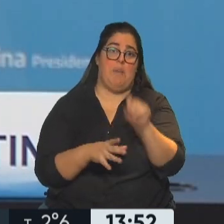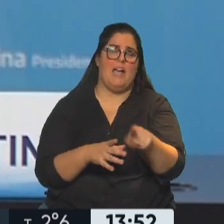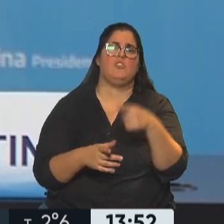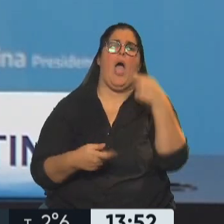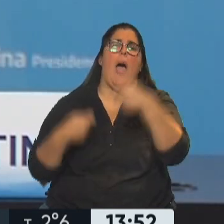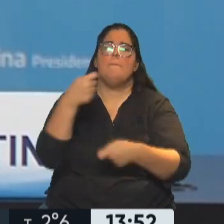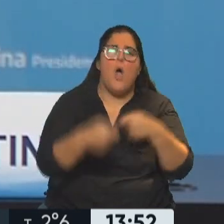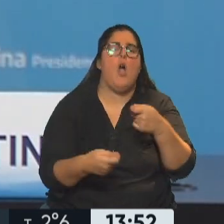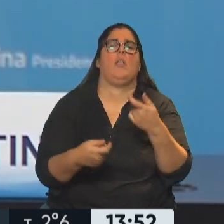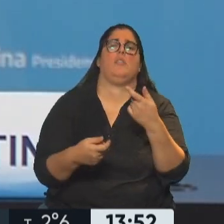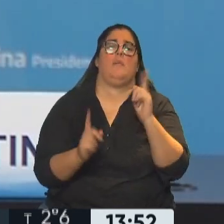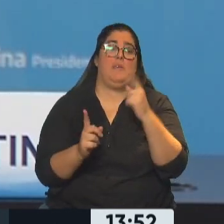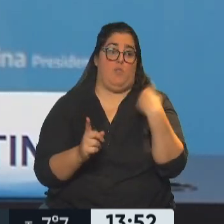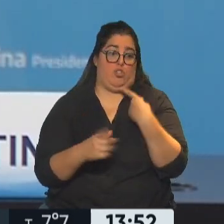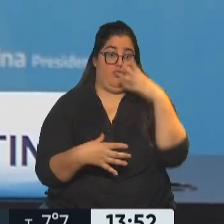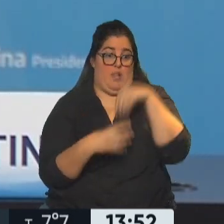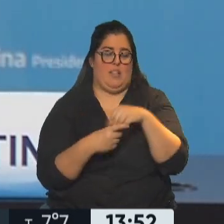aportes como integrantes del mismo.